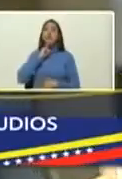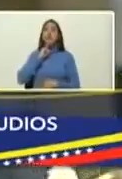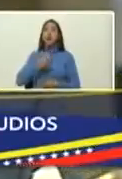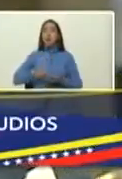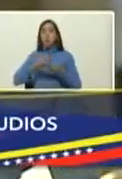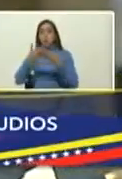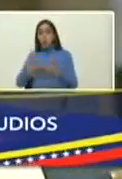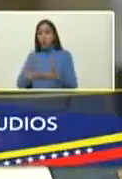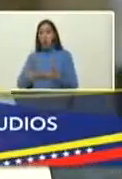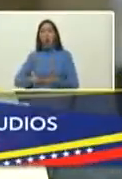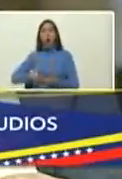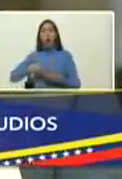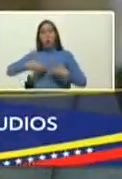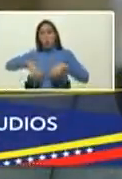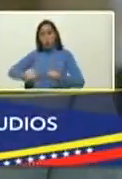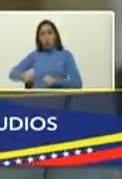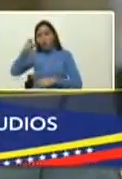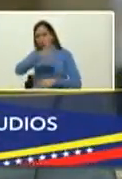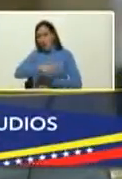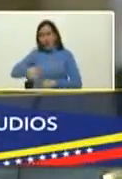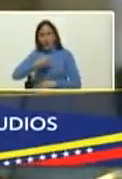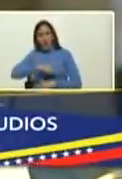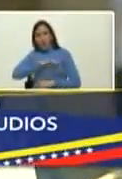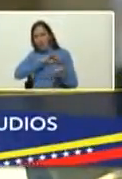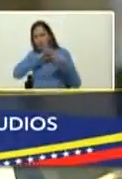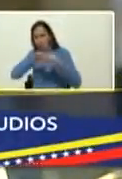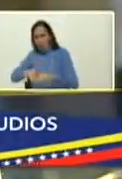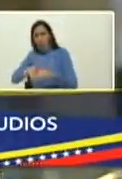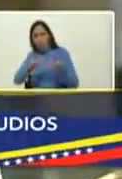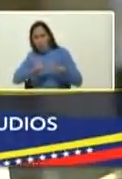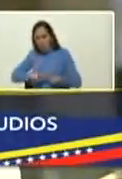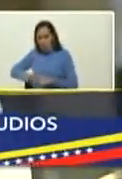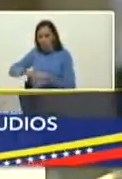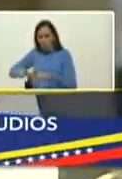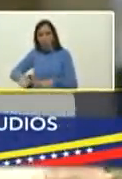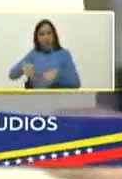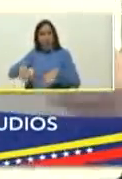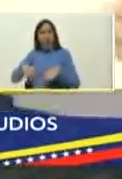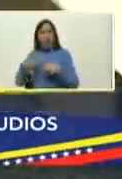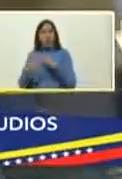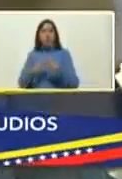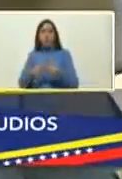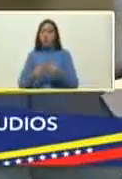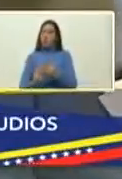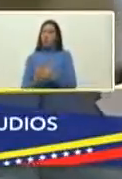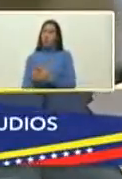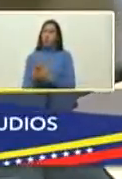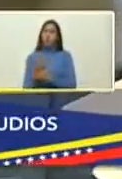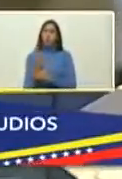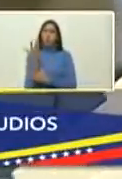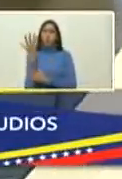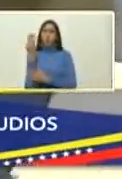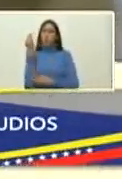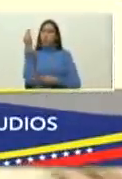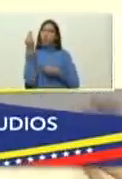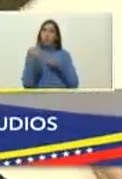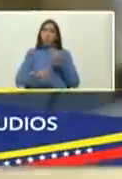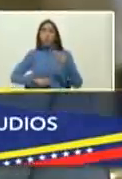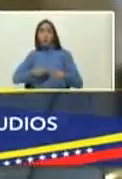conquistador encontró aquí un espacio donde más bien floreció y se